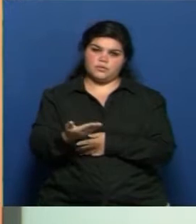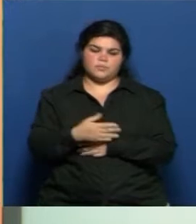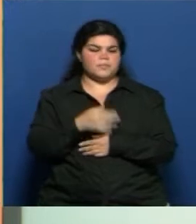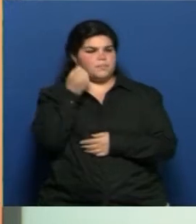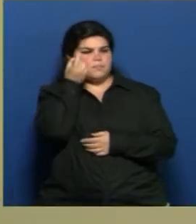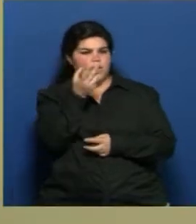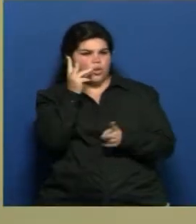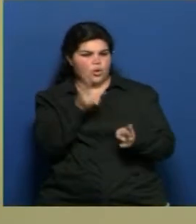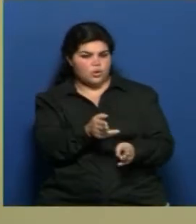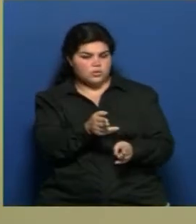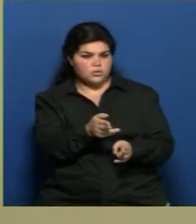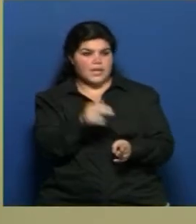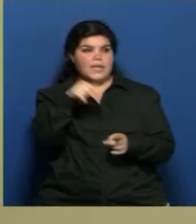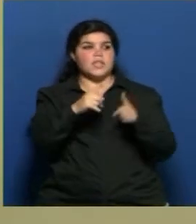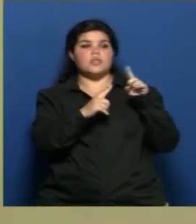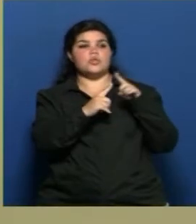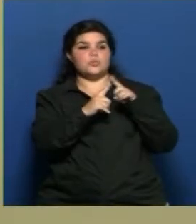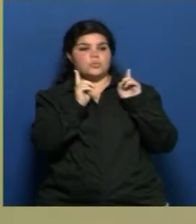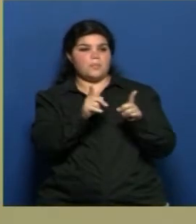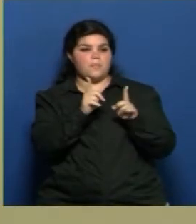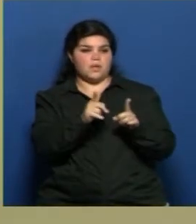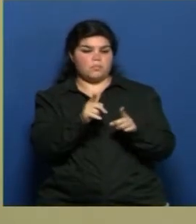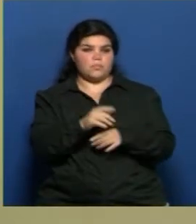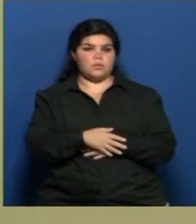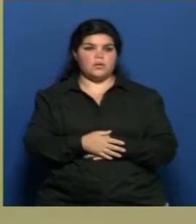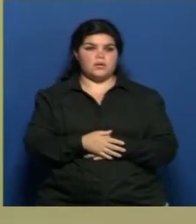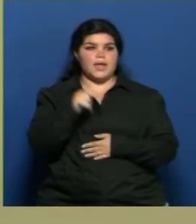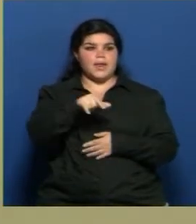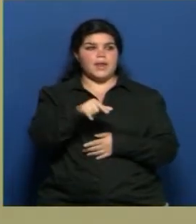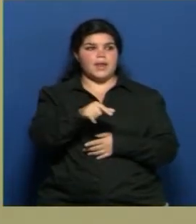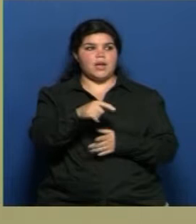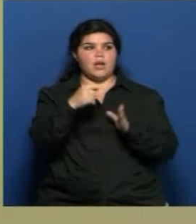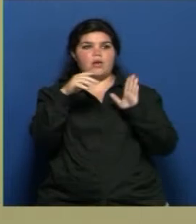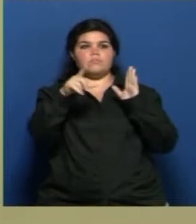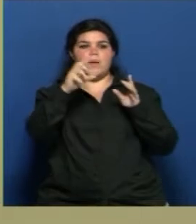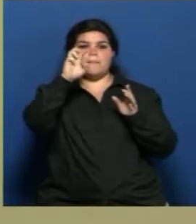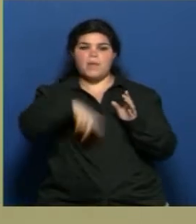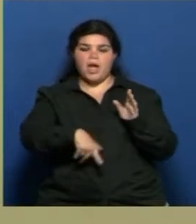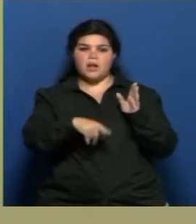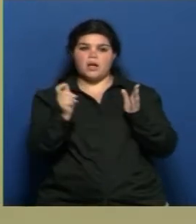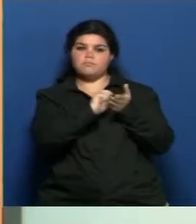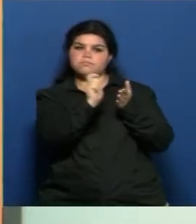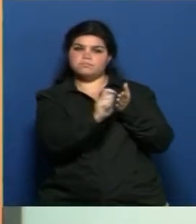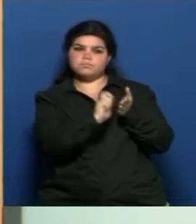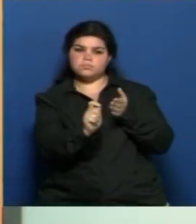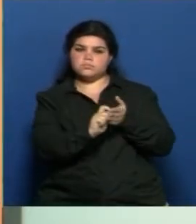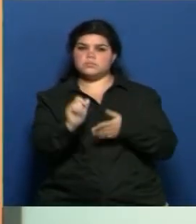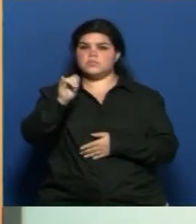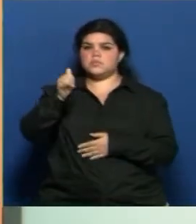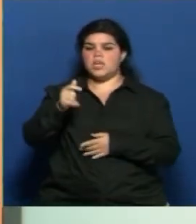te haga un paréntesis ahí. Es el instituto que participó activamente en la redacción de este plan de ordenamiento territorial. Exactamente, es el Instituto SIFOT.